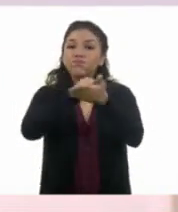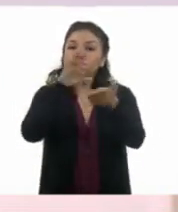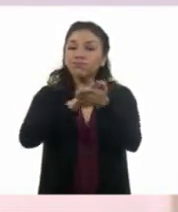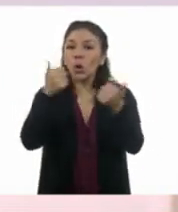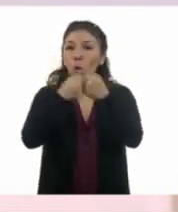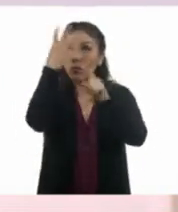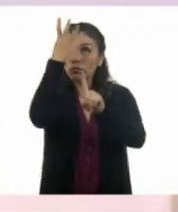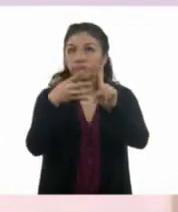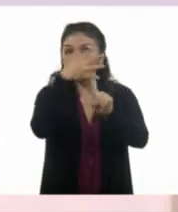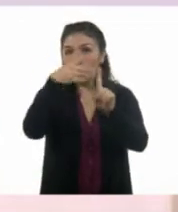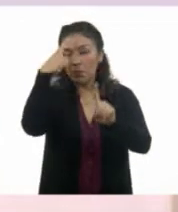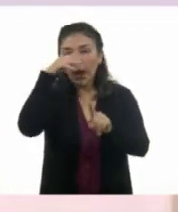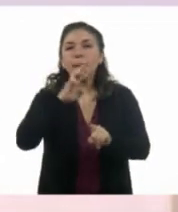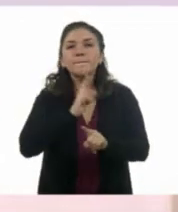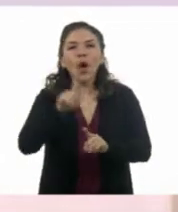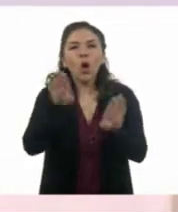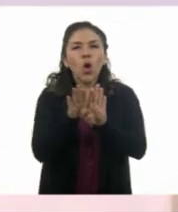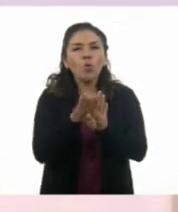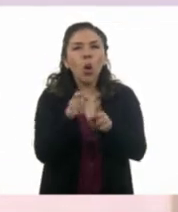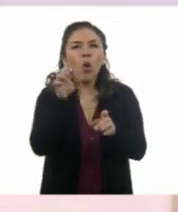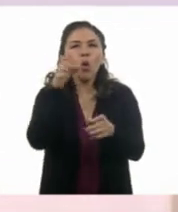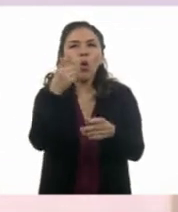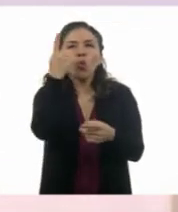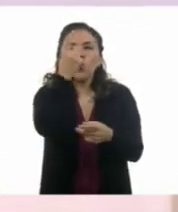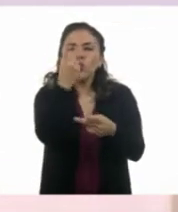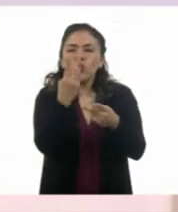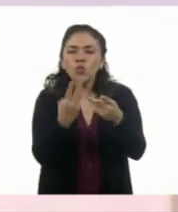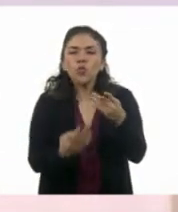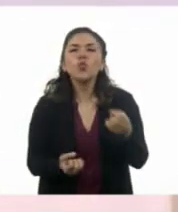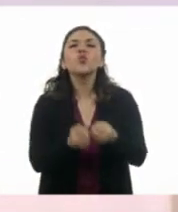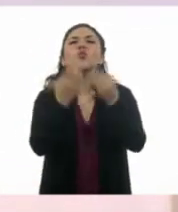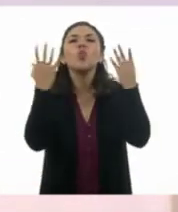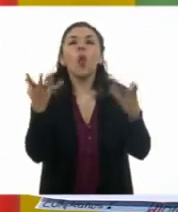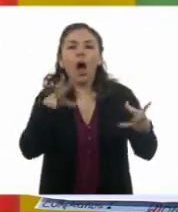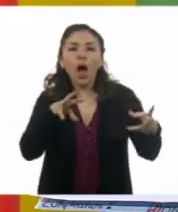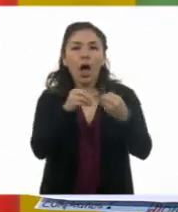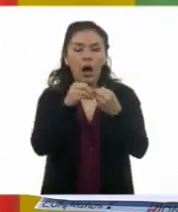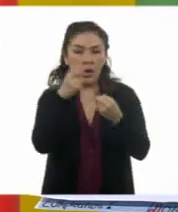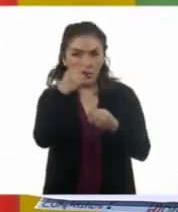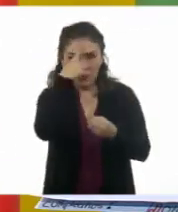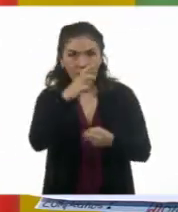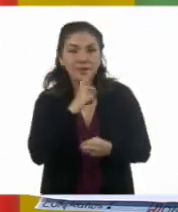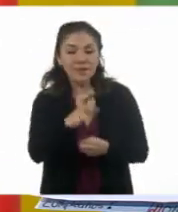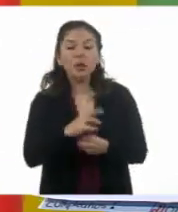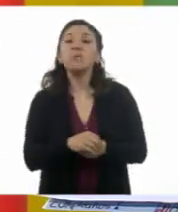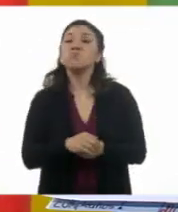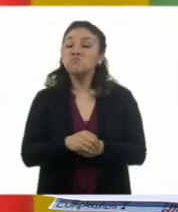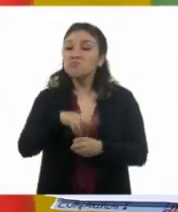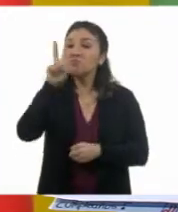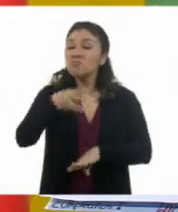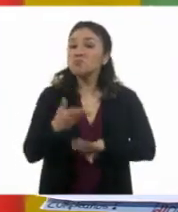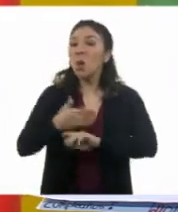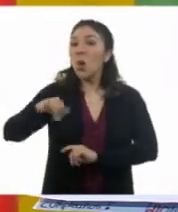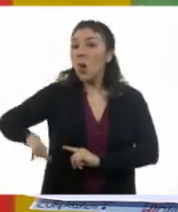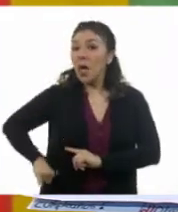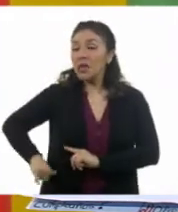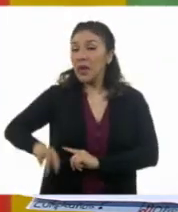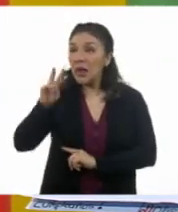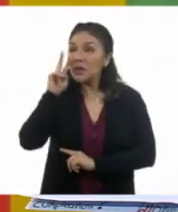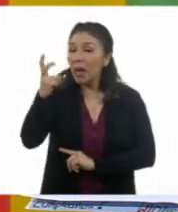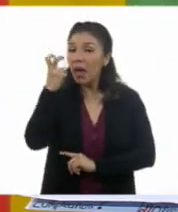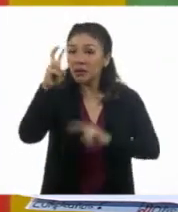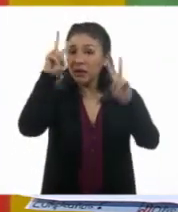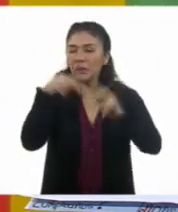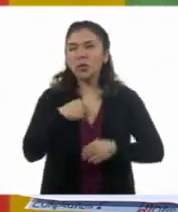en una tabla para tener mejor el conteo de lo que estamos haciendo en la encuesta. Me parece muy, muy interesante esto que estamos viendo.